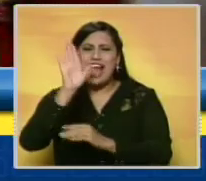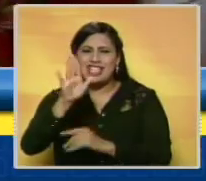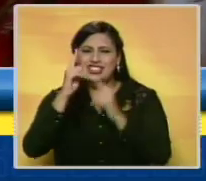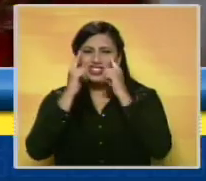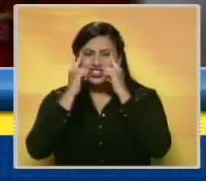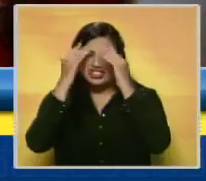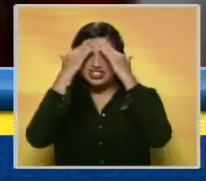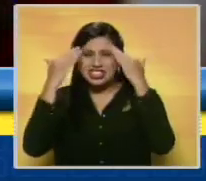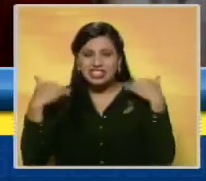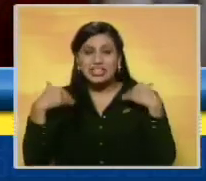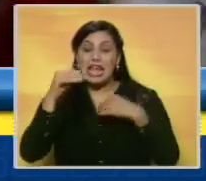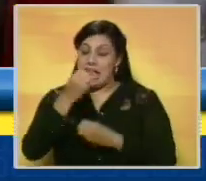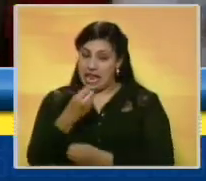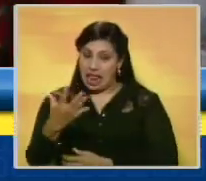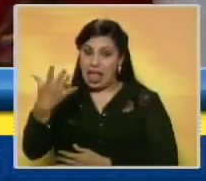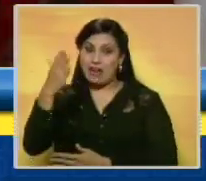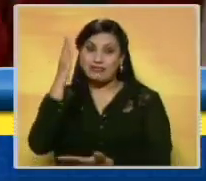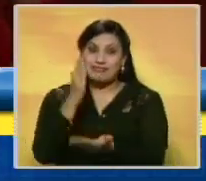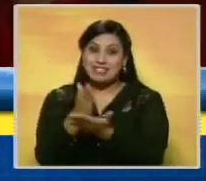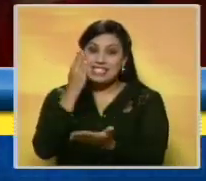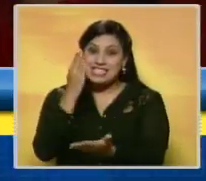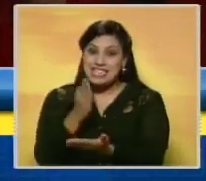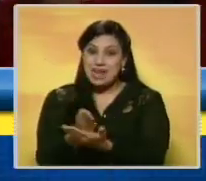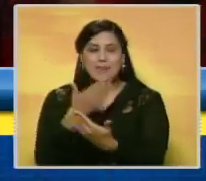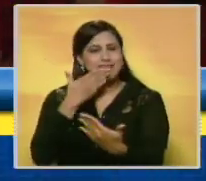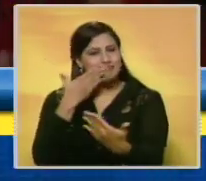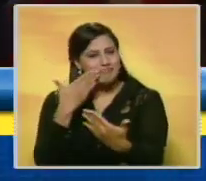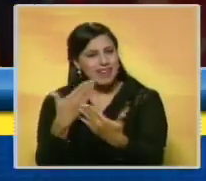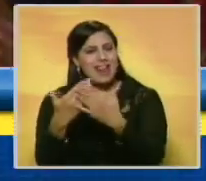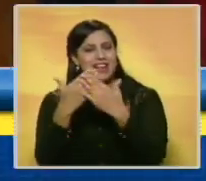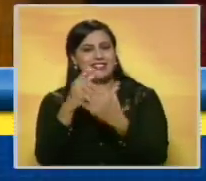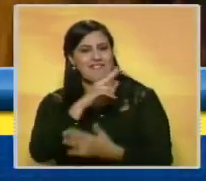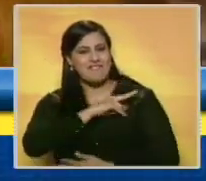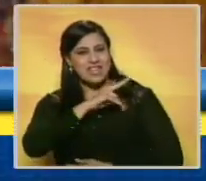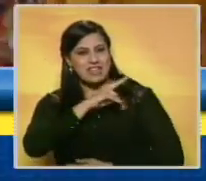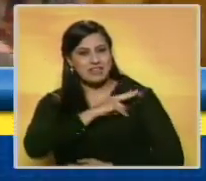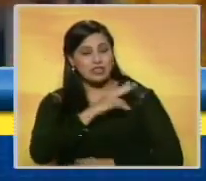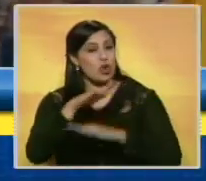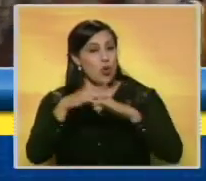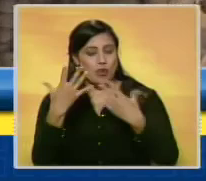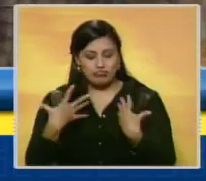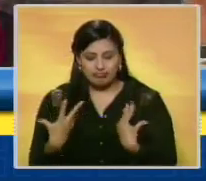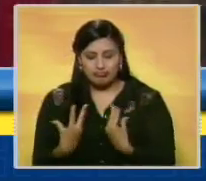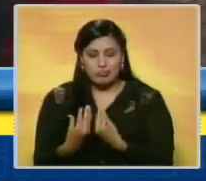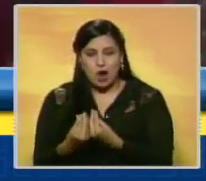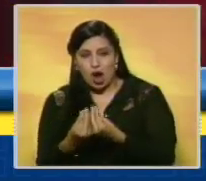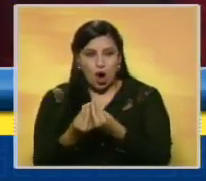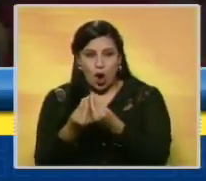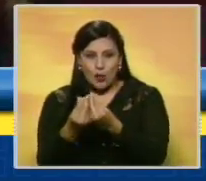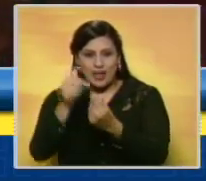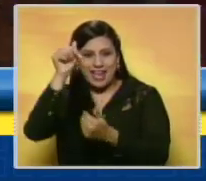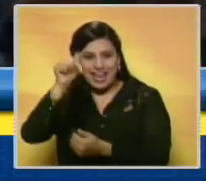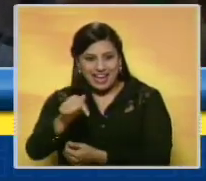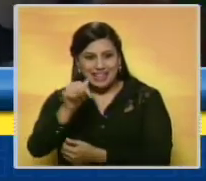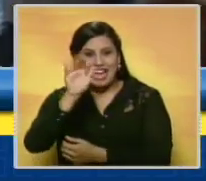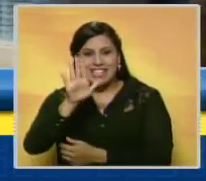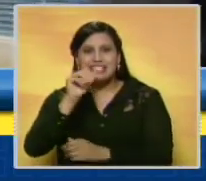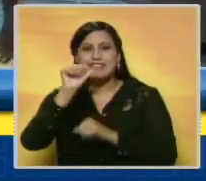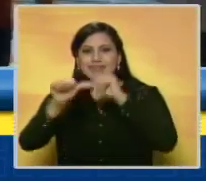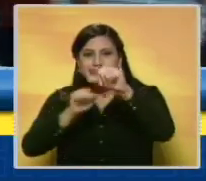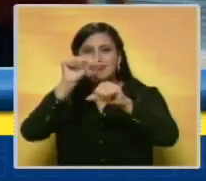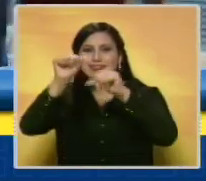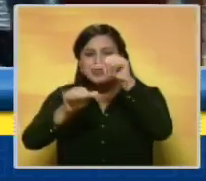Chiquiquirá! Y por supuesto, siempre agradecido de Benevisión por acompañarnos en esto que ya es una